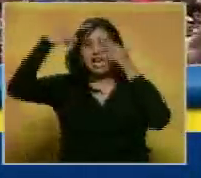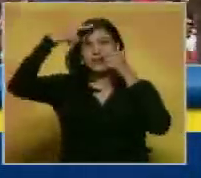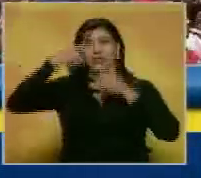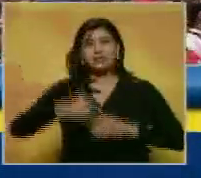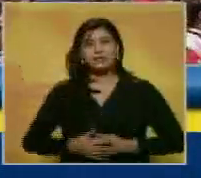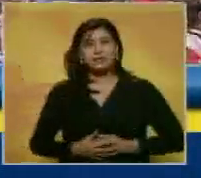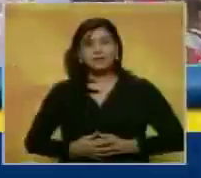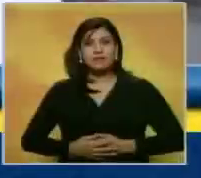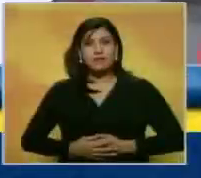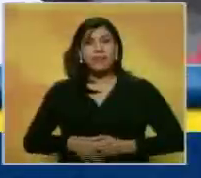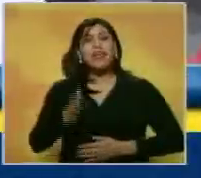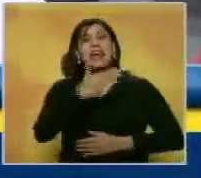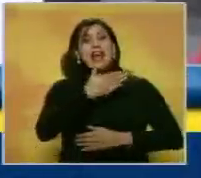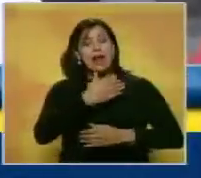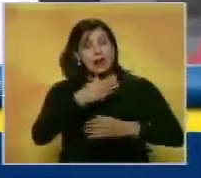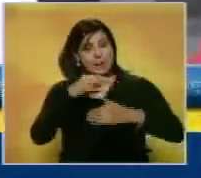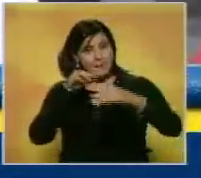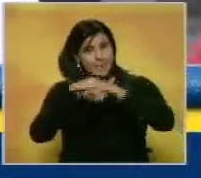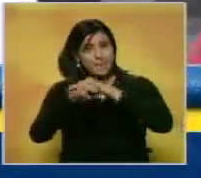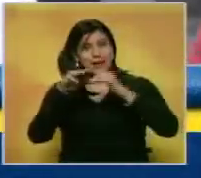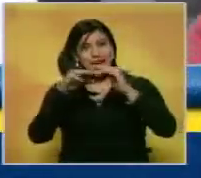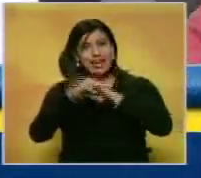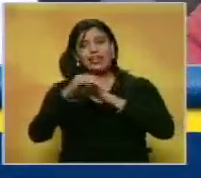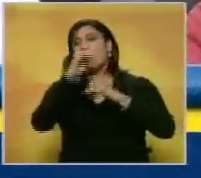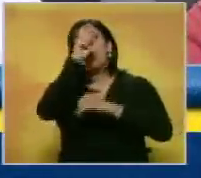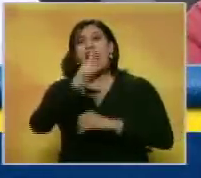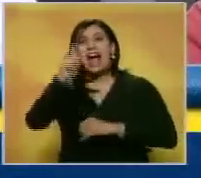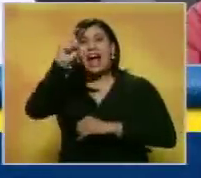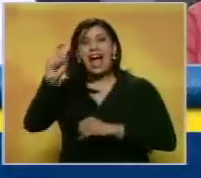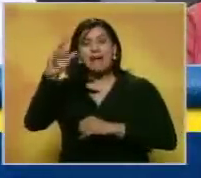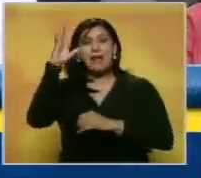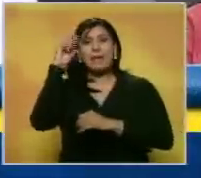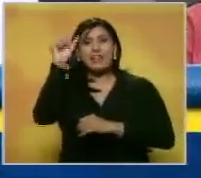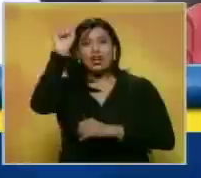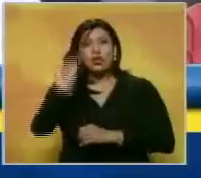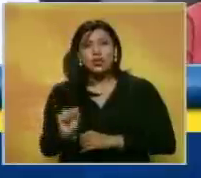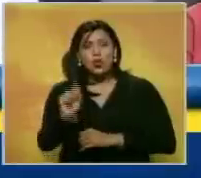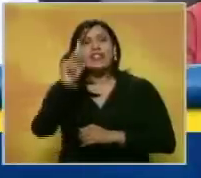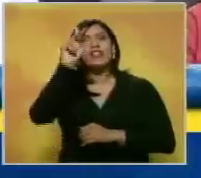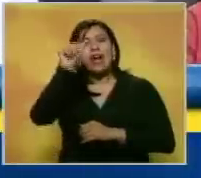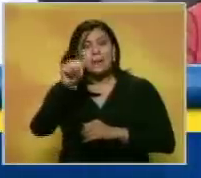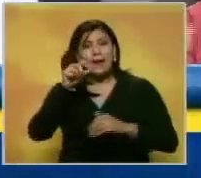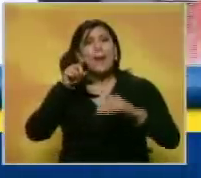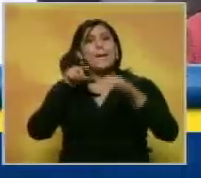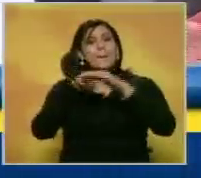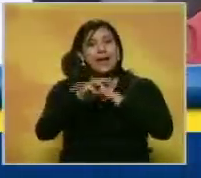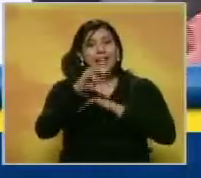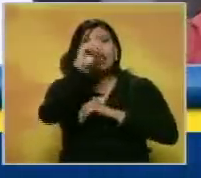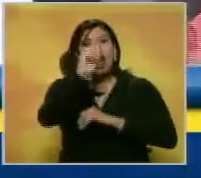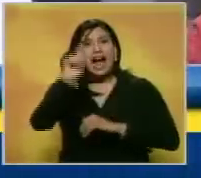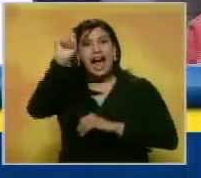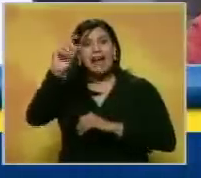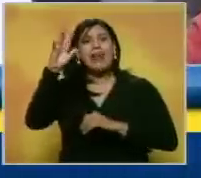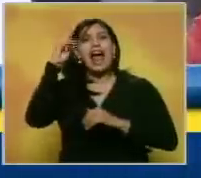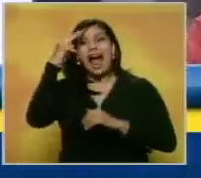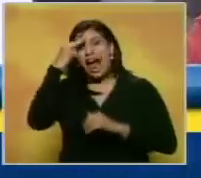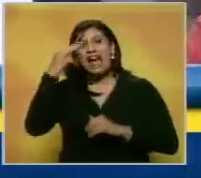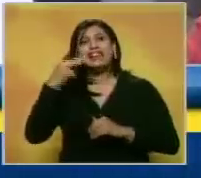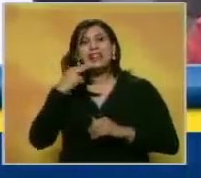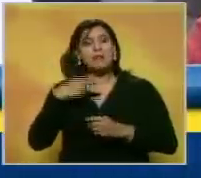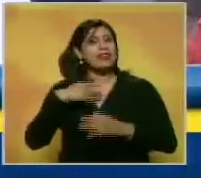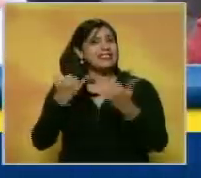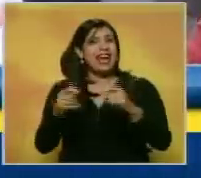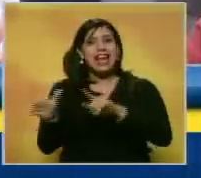Chávez. El metro cable de Petare Sur y el metro cable de Antímano. Ahora mismo ya contamos con los